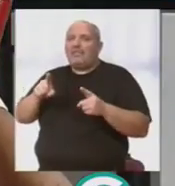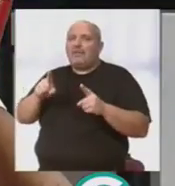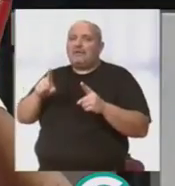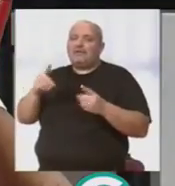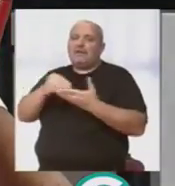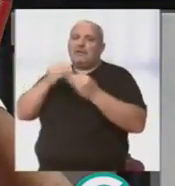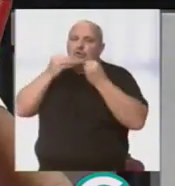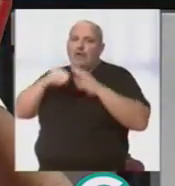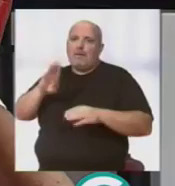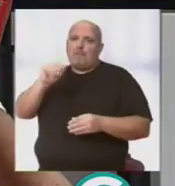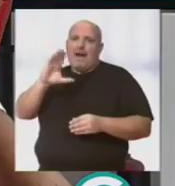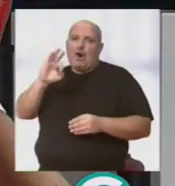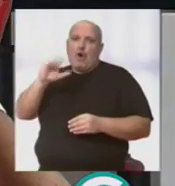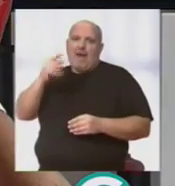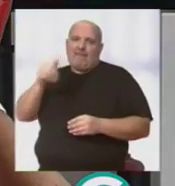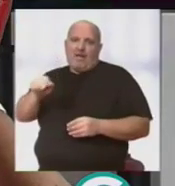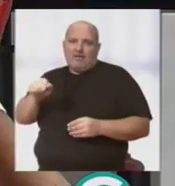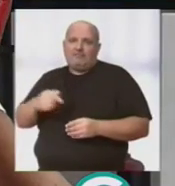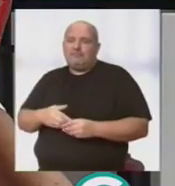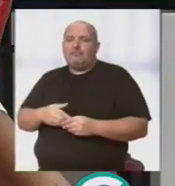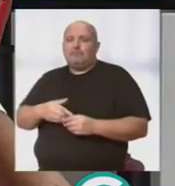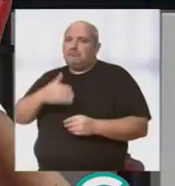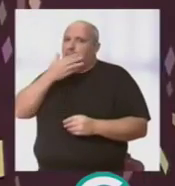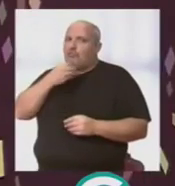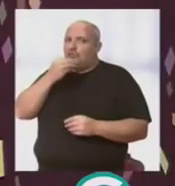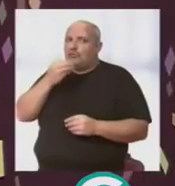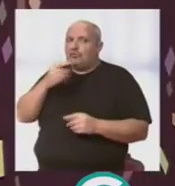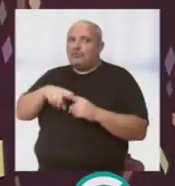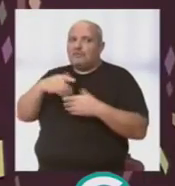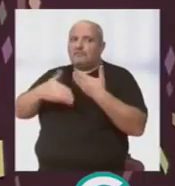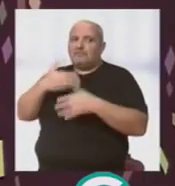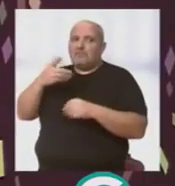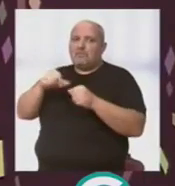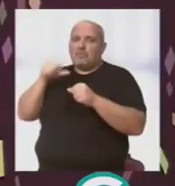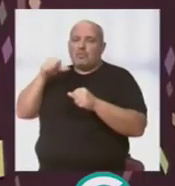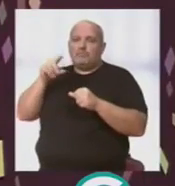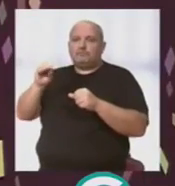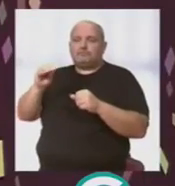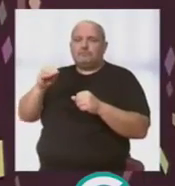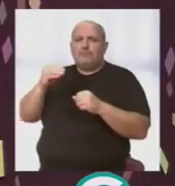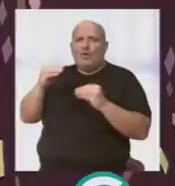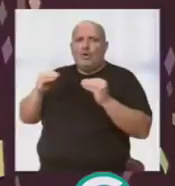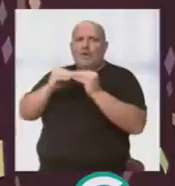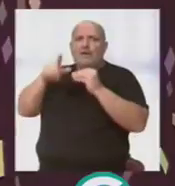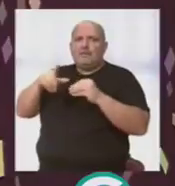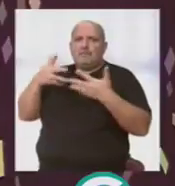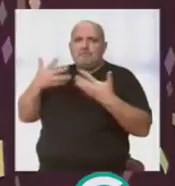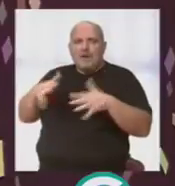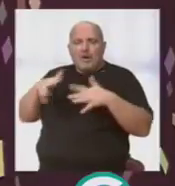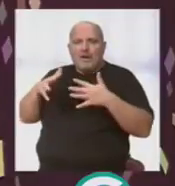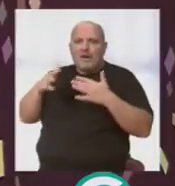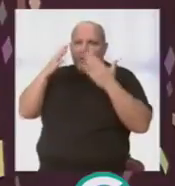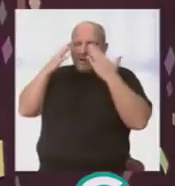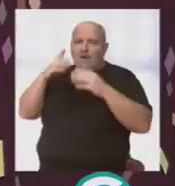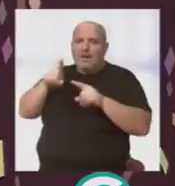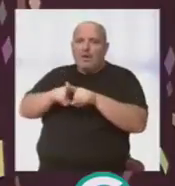toda la historia de Paco Alba. Un bonito recorrido, por tanto, el que vamos a tener por su legado. Coincidiendo con ese miércoles, con ese homenaje,